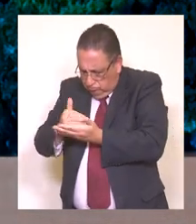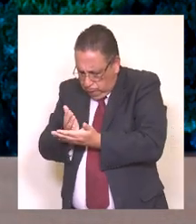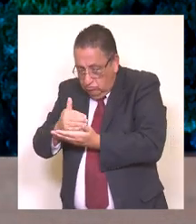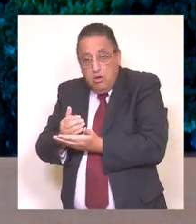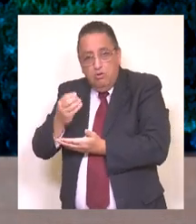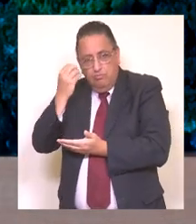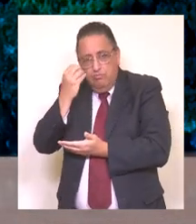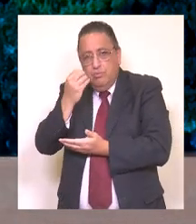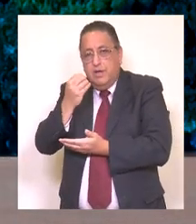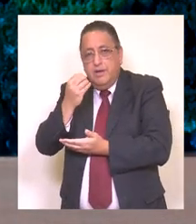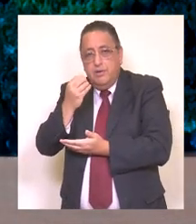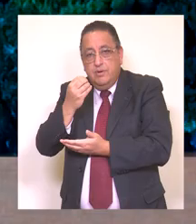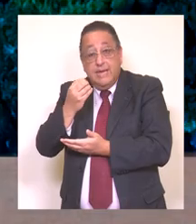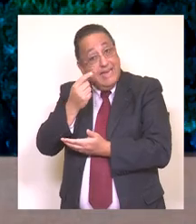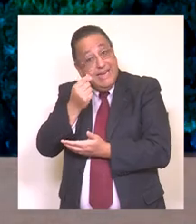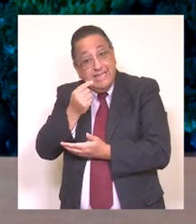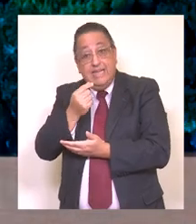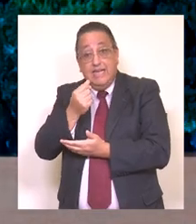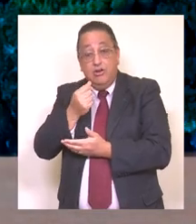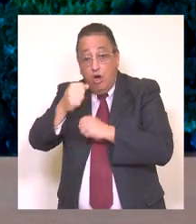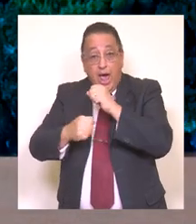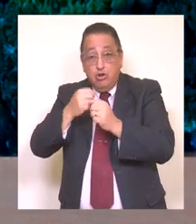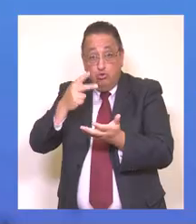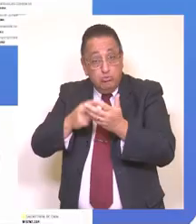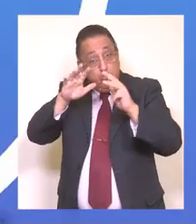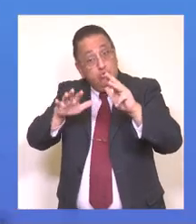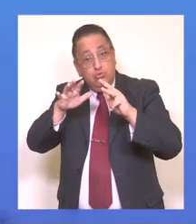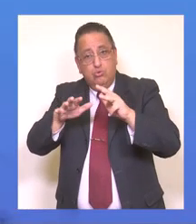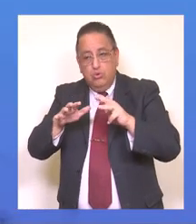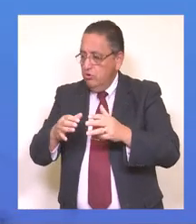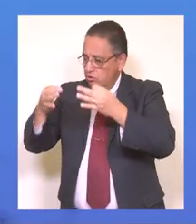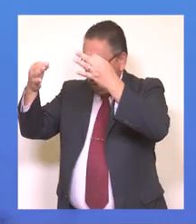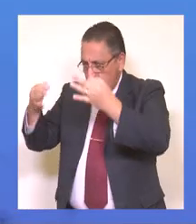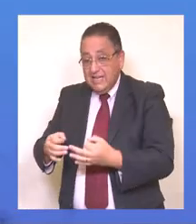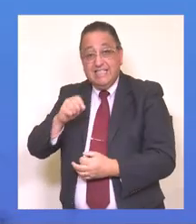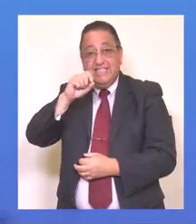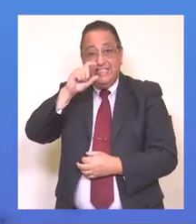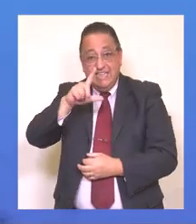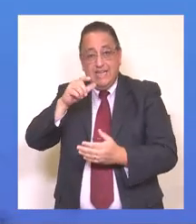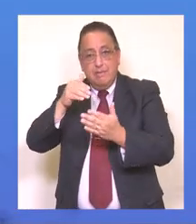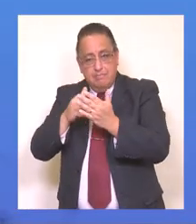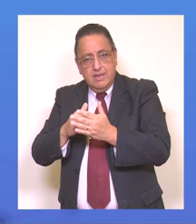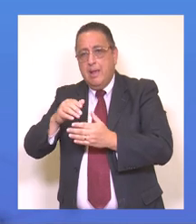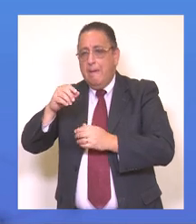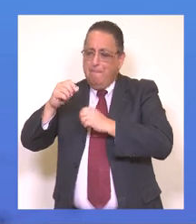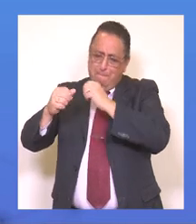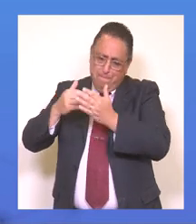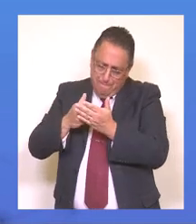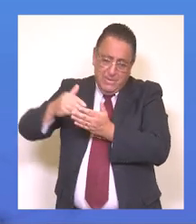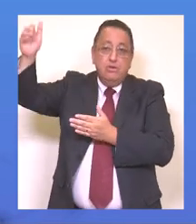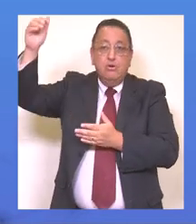año 2019 fue de 7.609 millones de pesos, los cuales principalmente fueron destinados